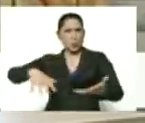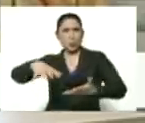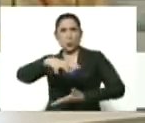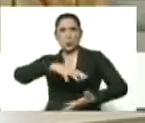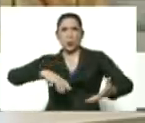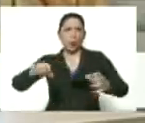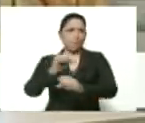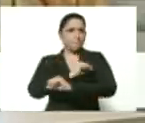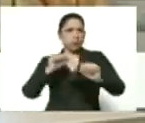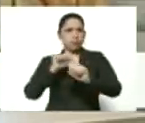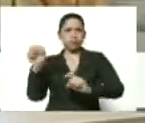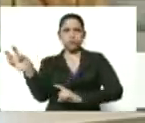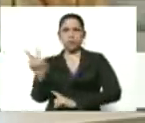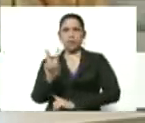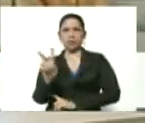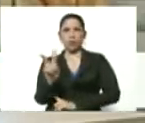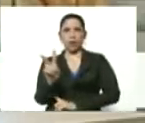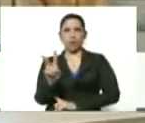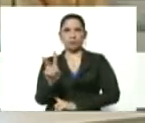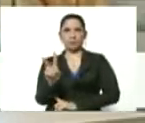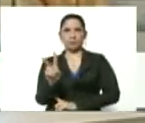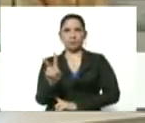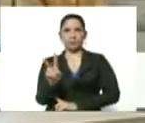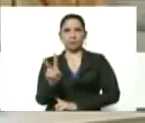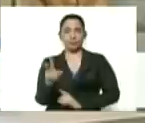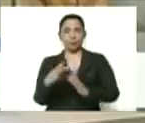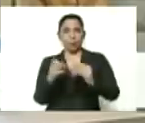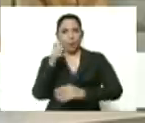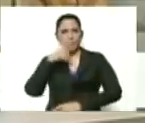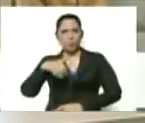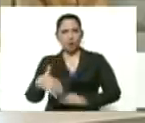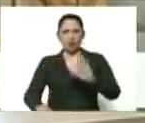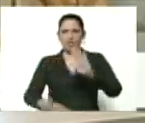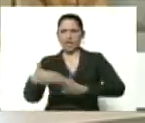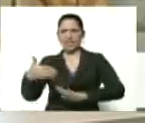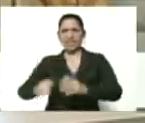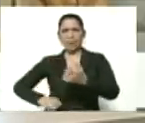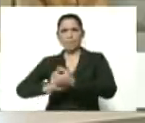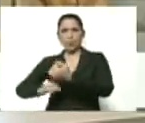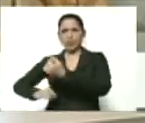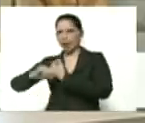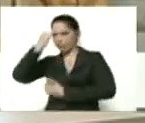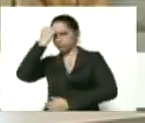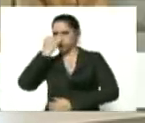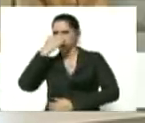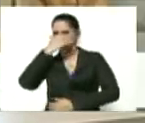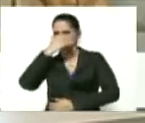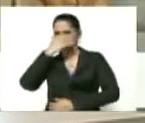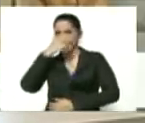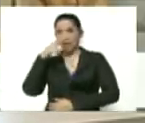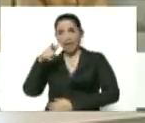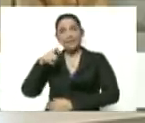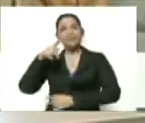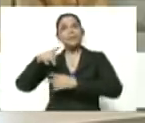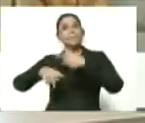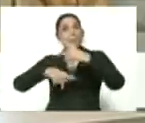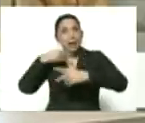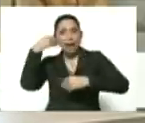explosivo en Venezuela y todo el pueblo iba a salir a apoyar a estos mercenarios era el plan